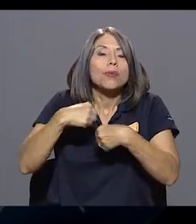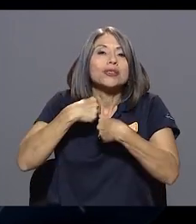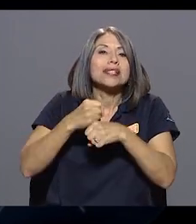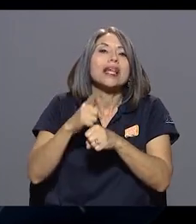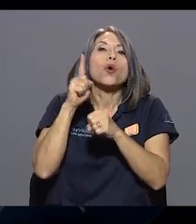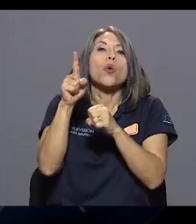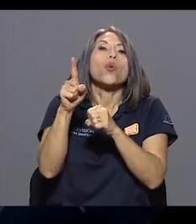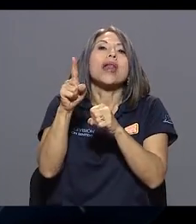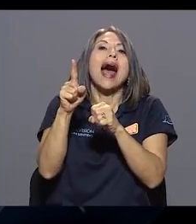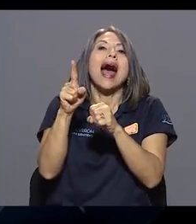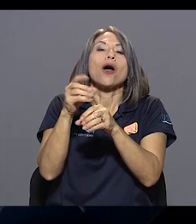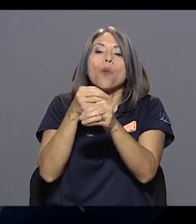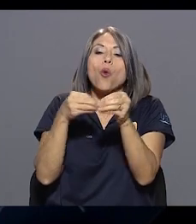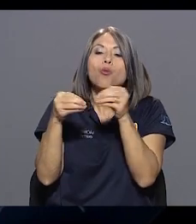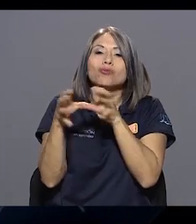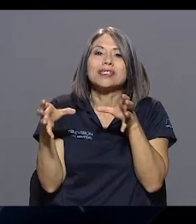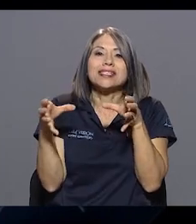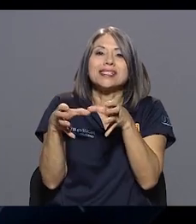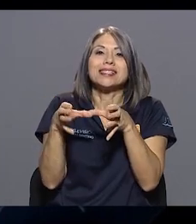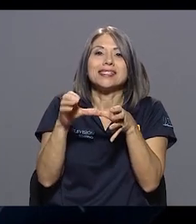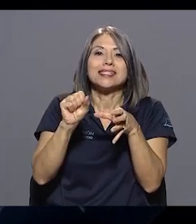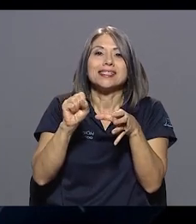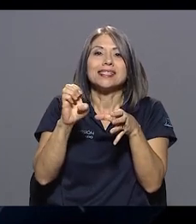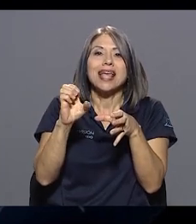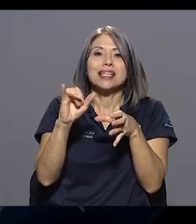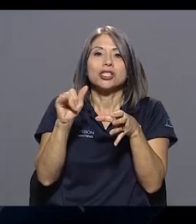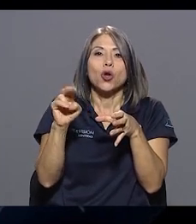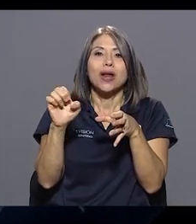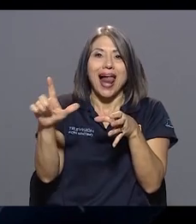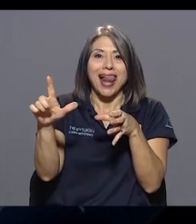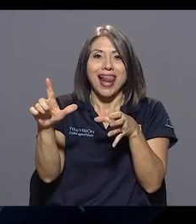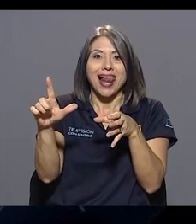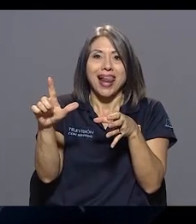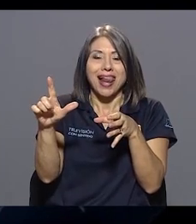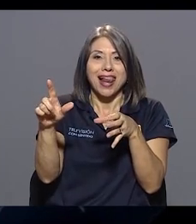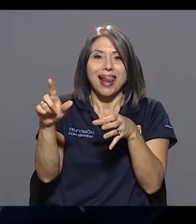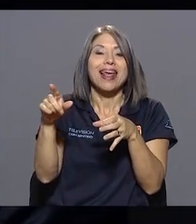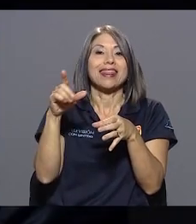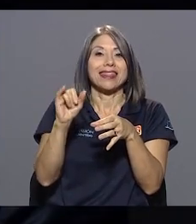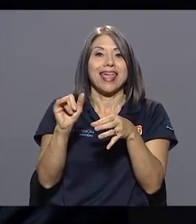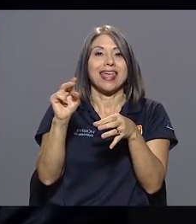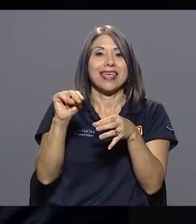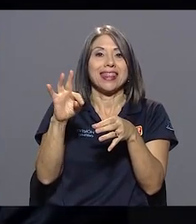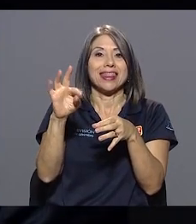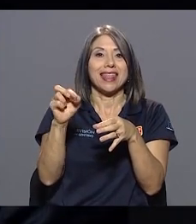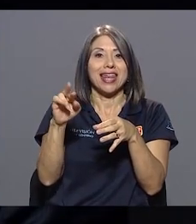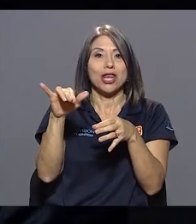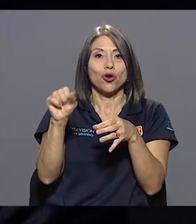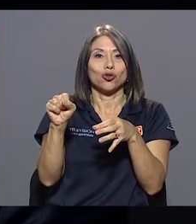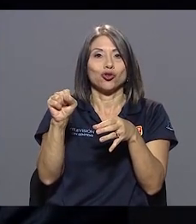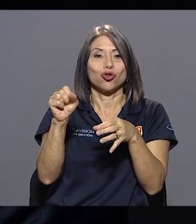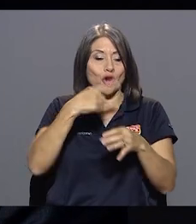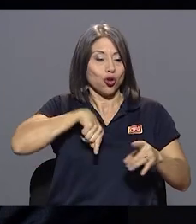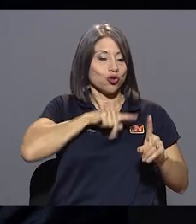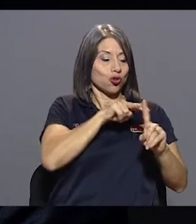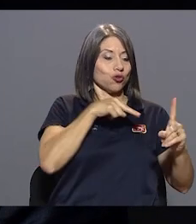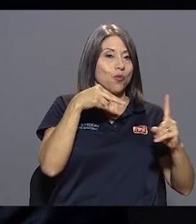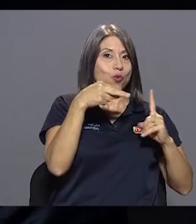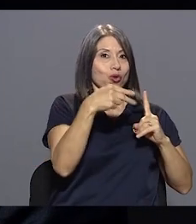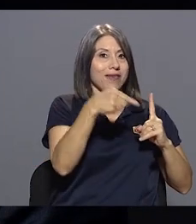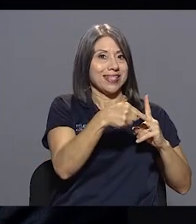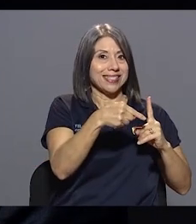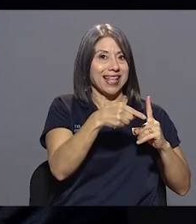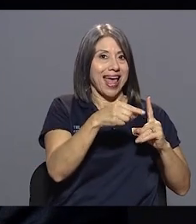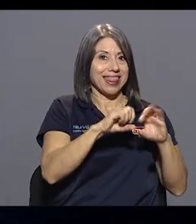interinos. según nuestro punto de vista, el estatuto del Sindeo no lo permite y porque ya existe